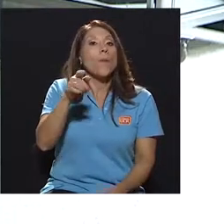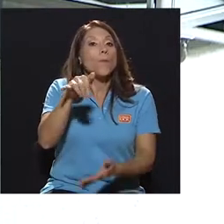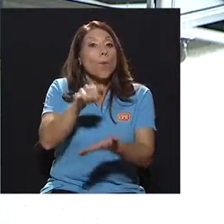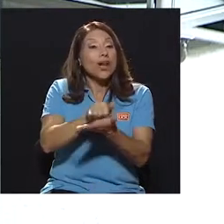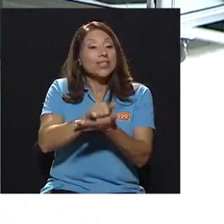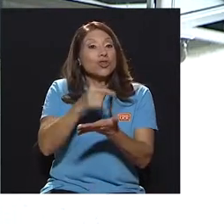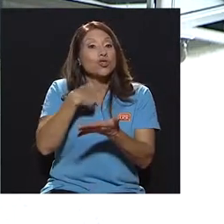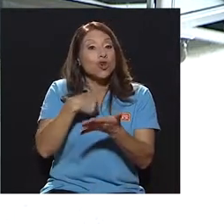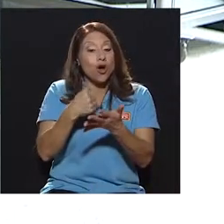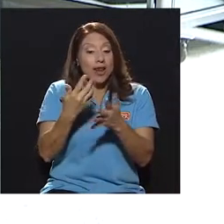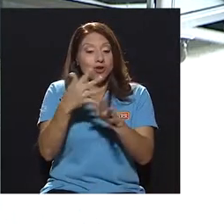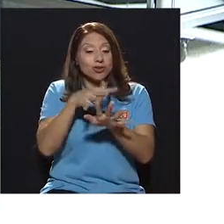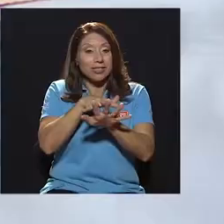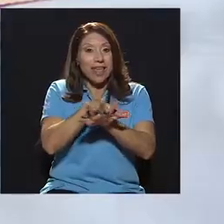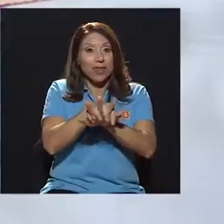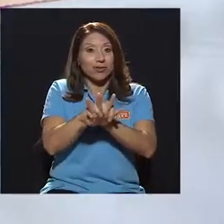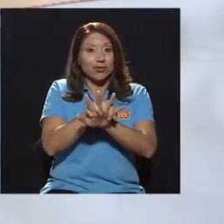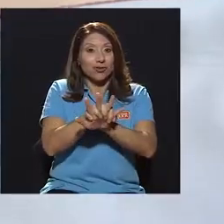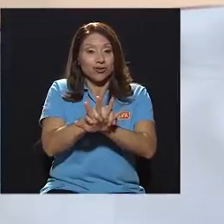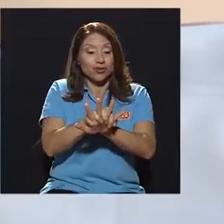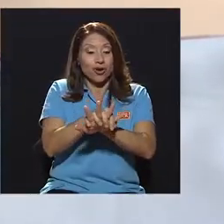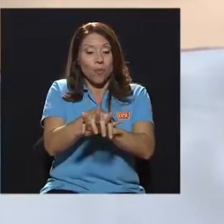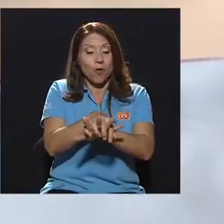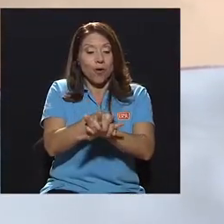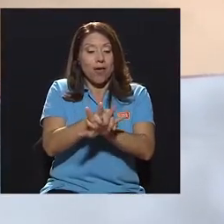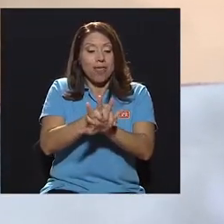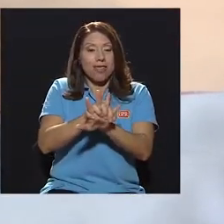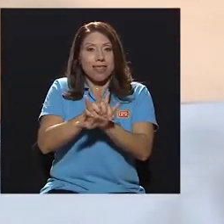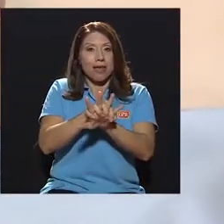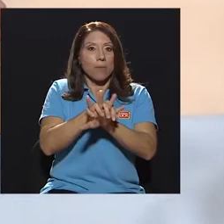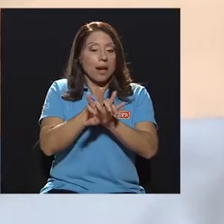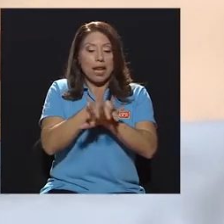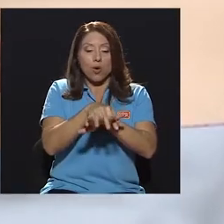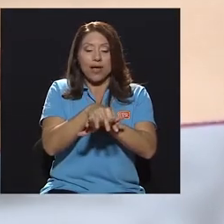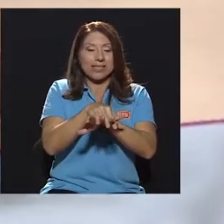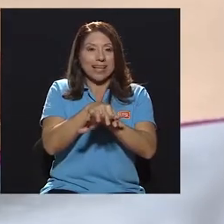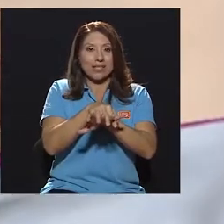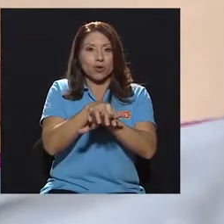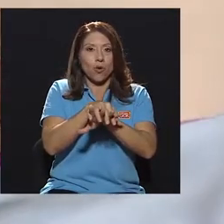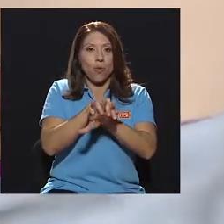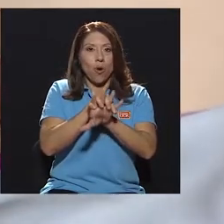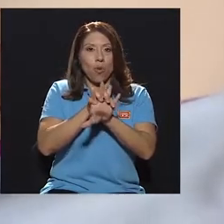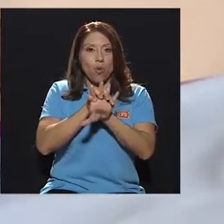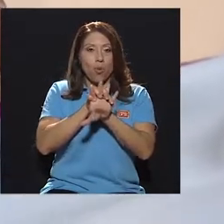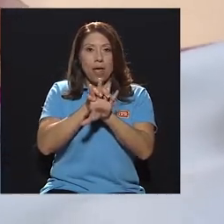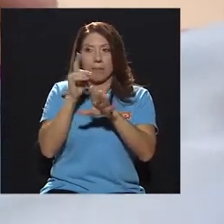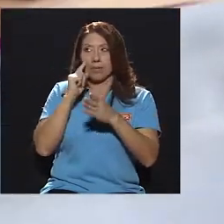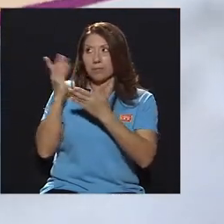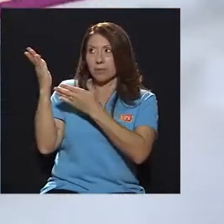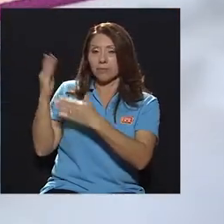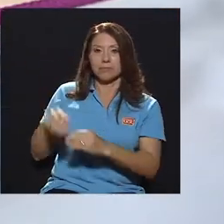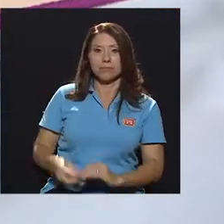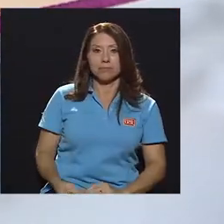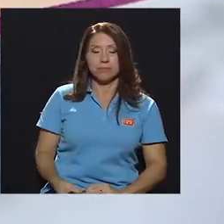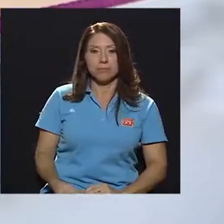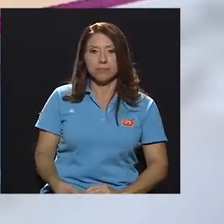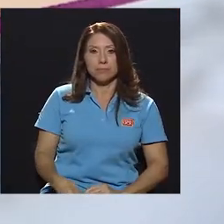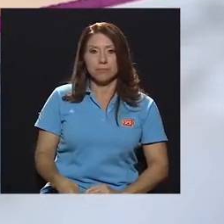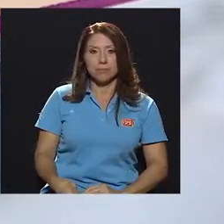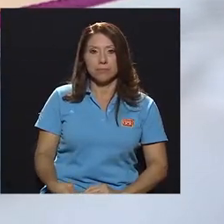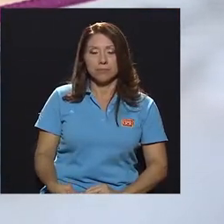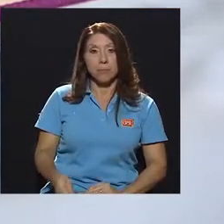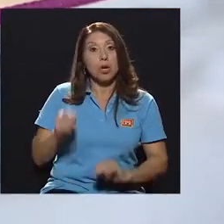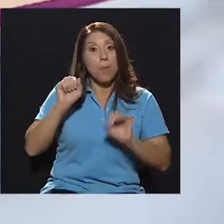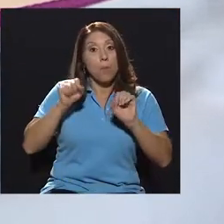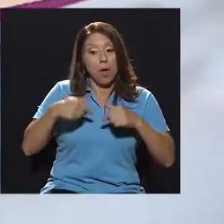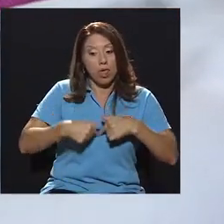es que yo entrelazo mis dedos para ayudarme a levantar los dedos del frente y no hacer esto porque si yo hago esto lo que voy a hacer